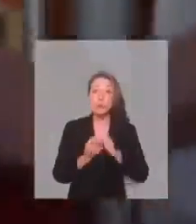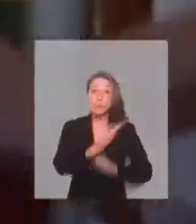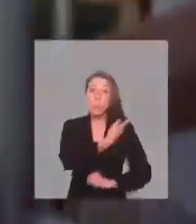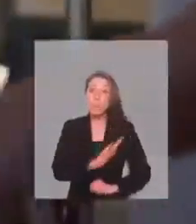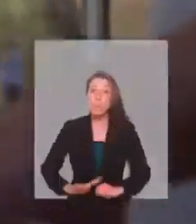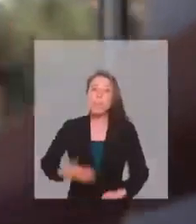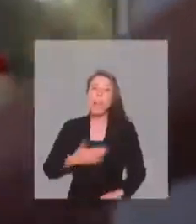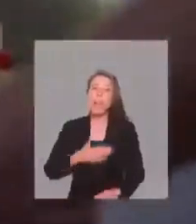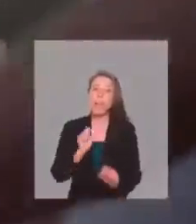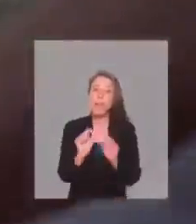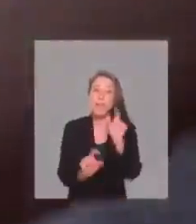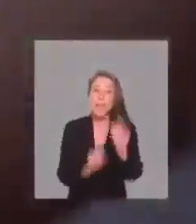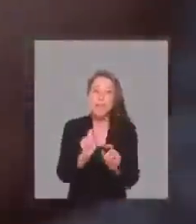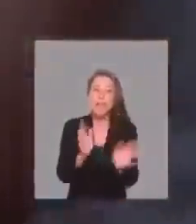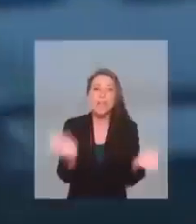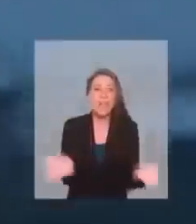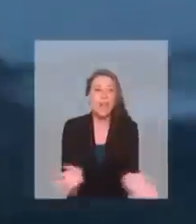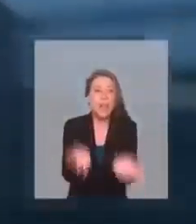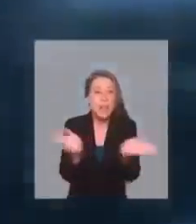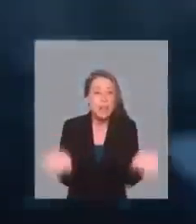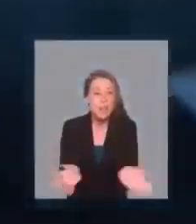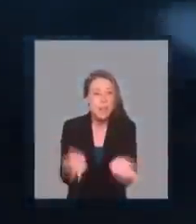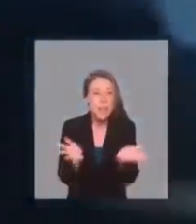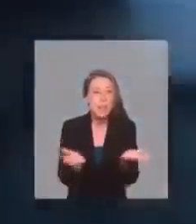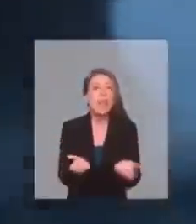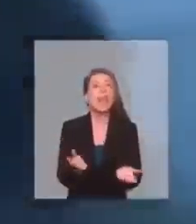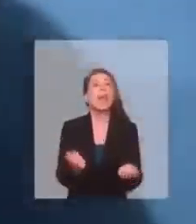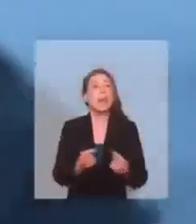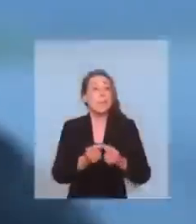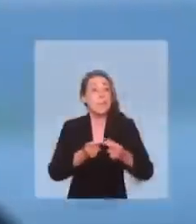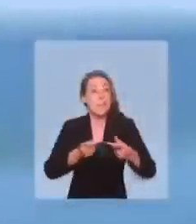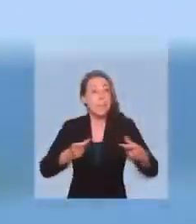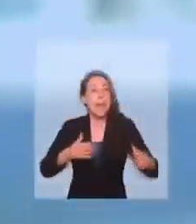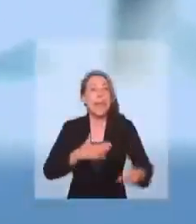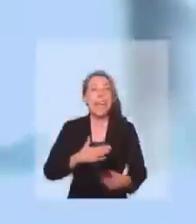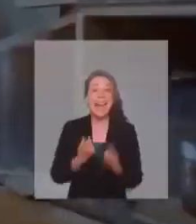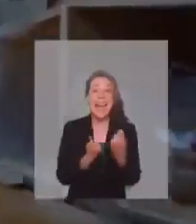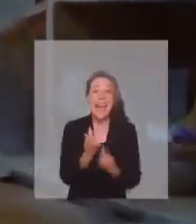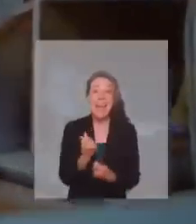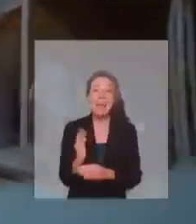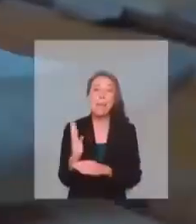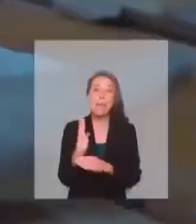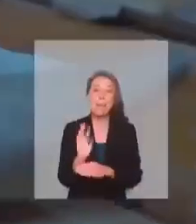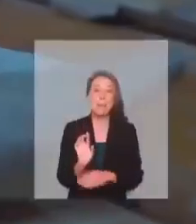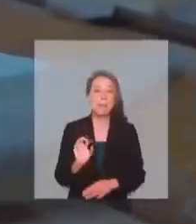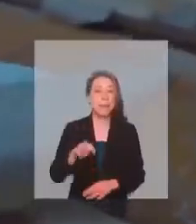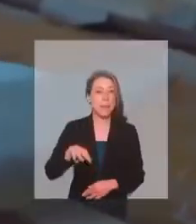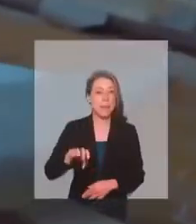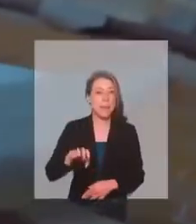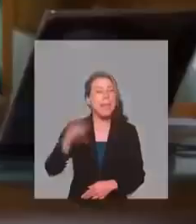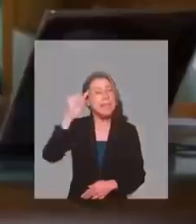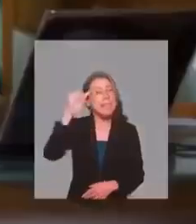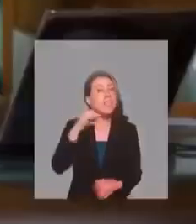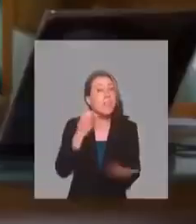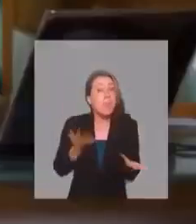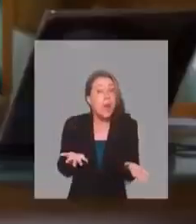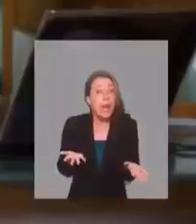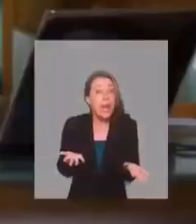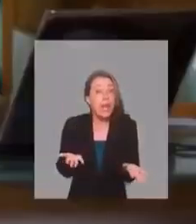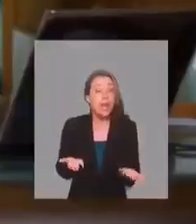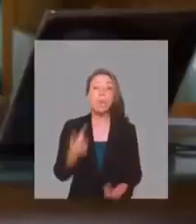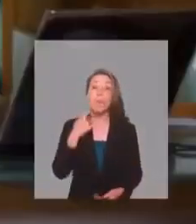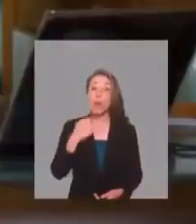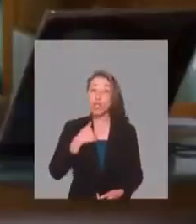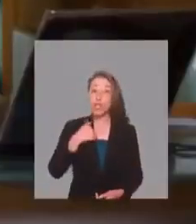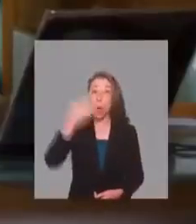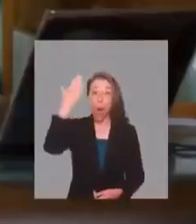Voy a ser el presidente que las quiere defender, impulsar y hacer que crezcan, porque quiero una economía basada en las pymes. ¿Y saben